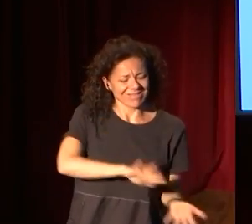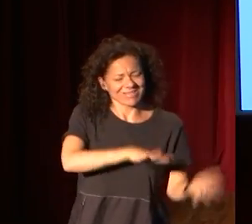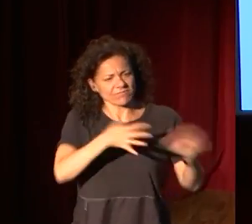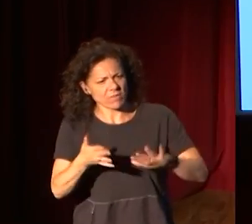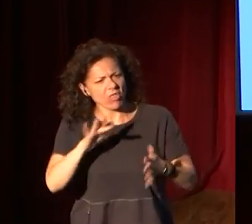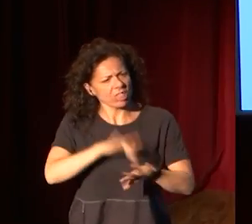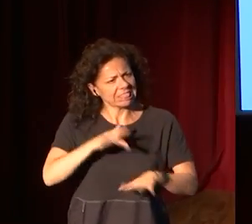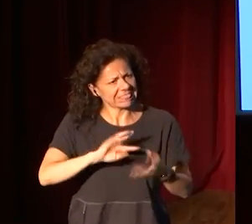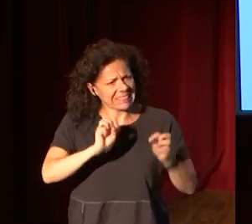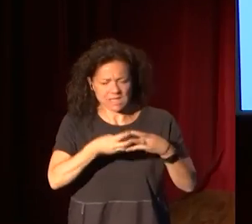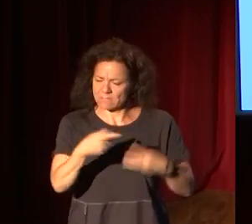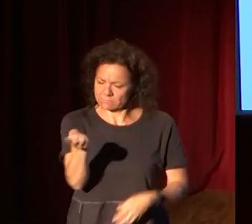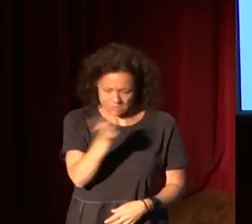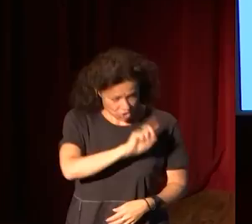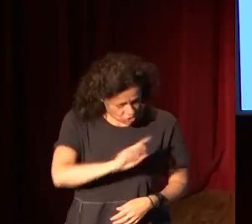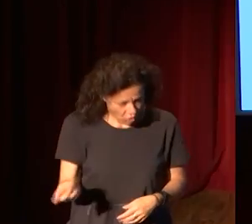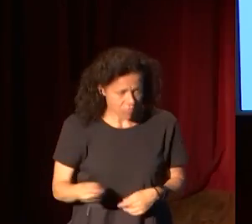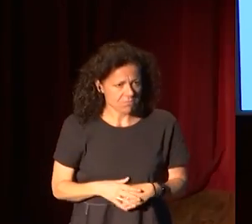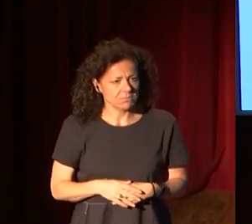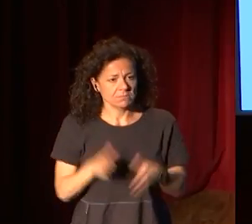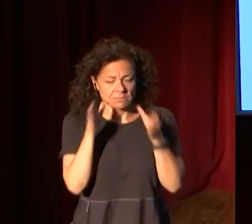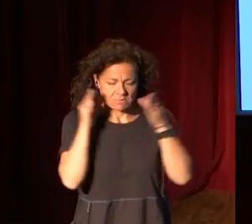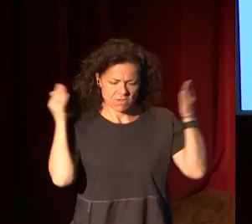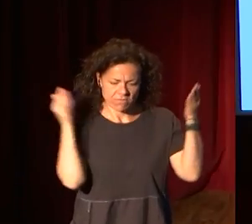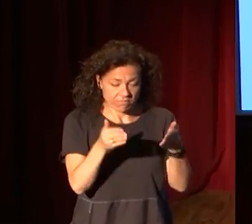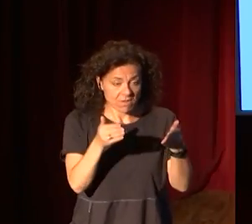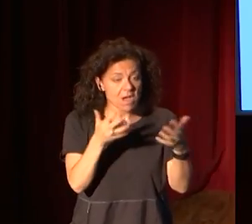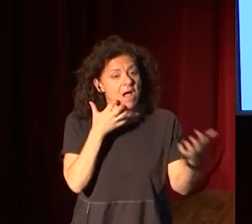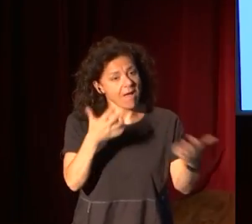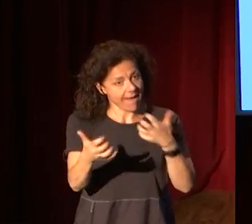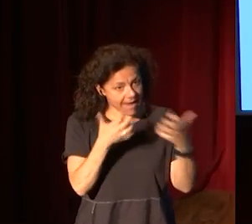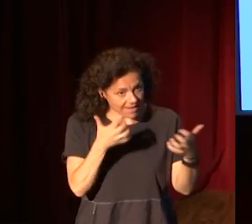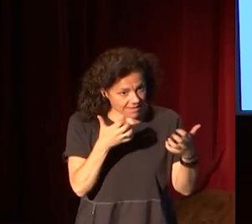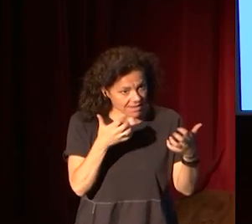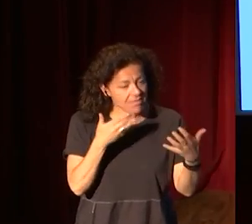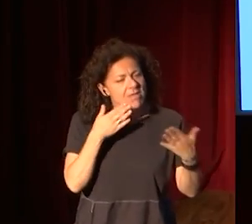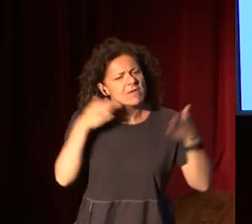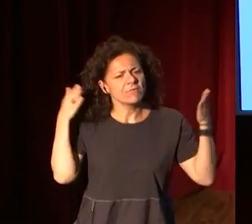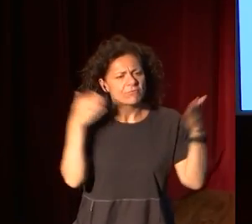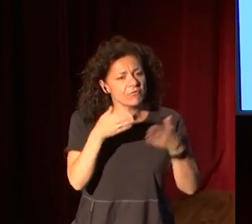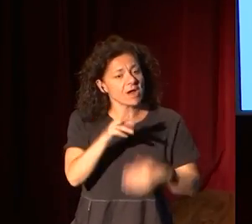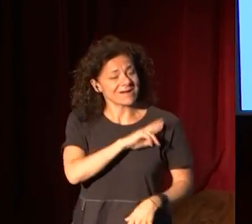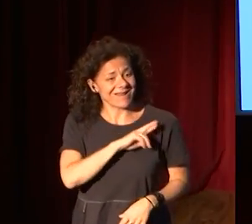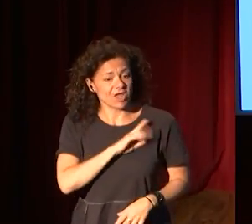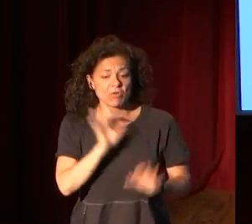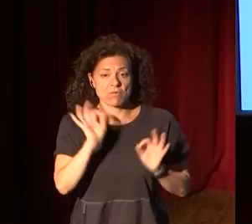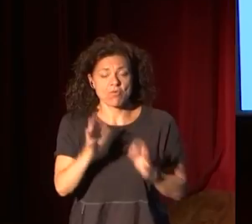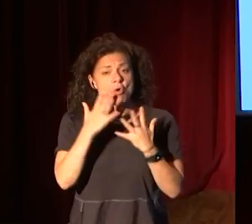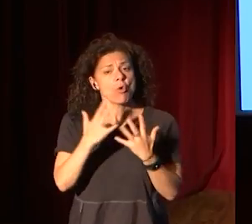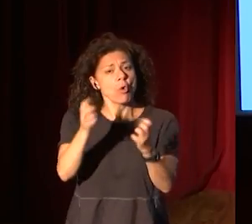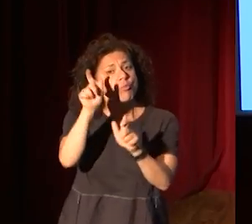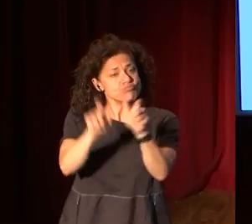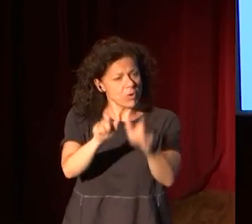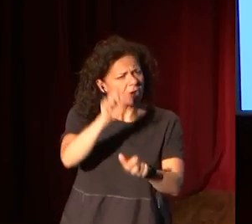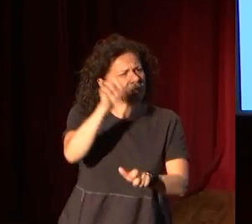digital. No, no lo es. No va a ser. Vamos a hablar de arte, vamos a hablar de religión, vamos a hablar de público y, sobre todo, vamos a hablar de museos.